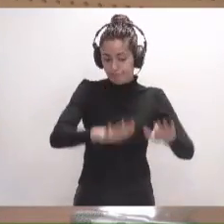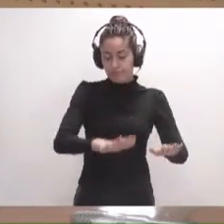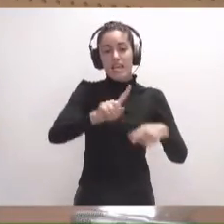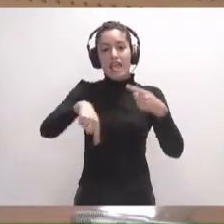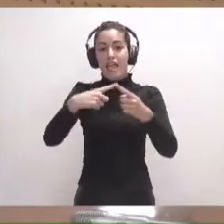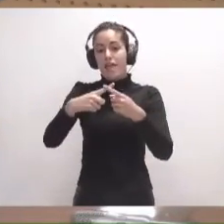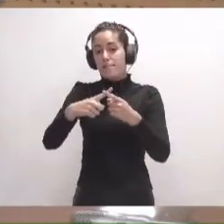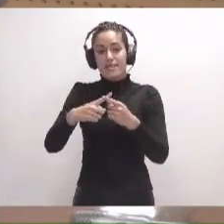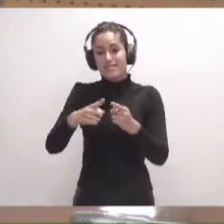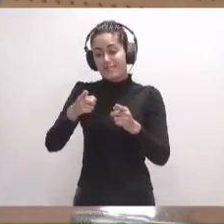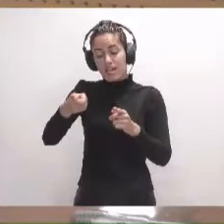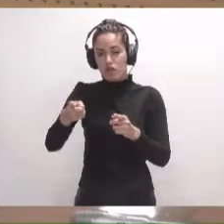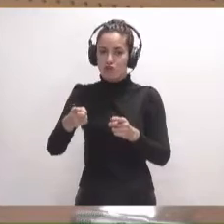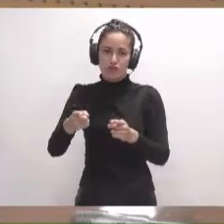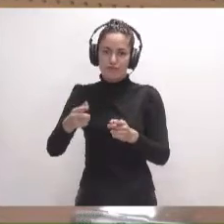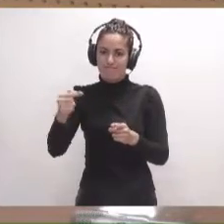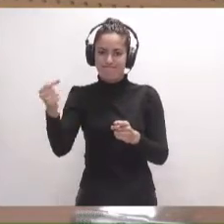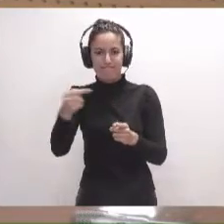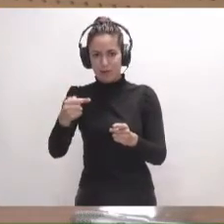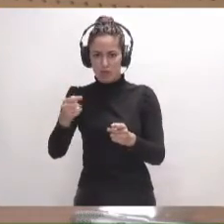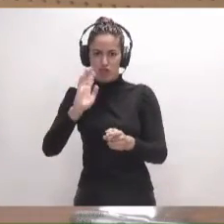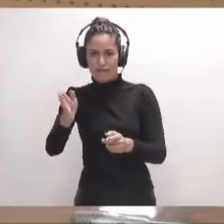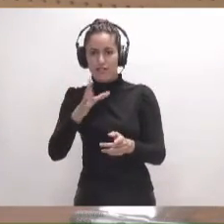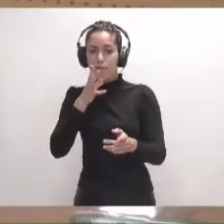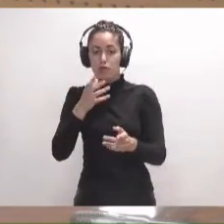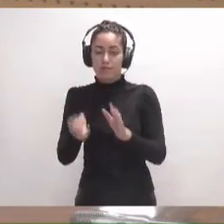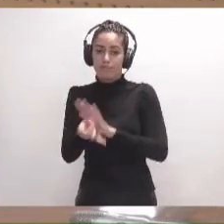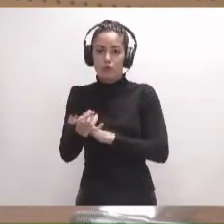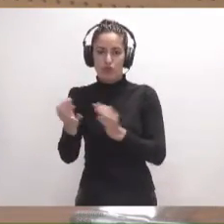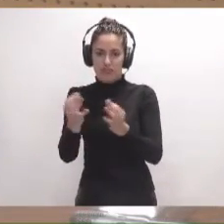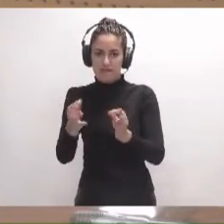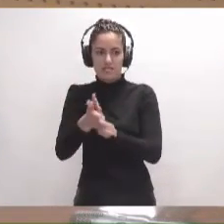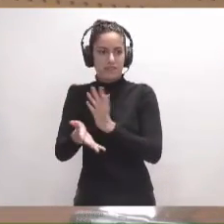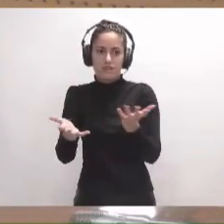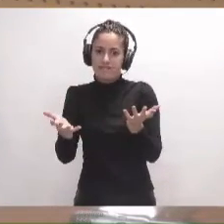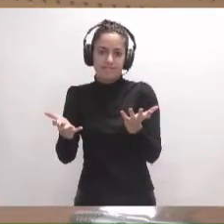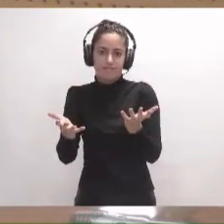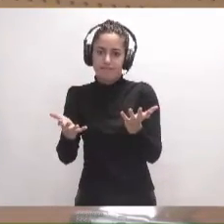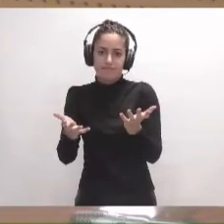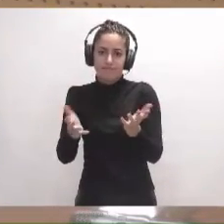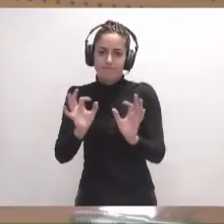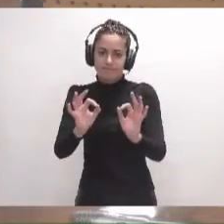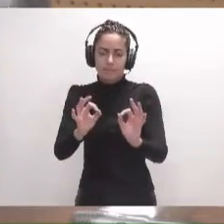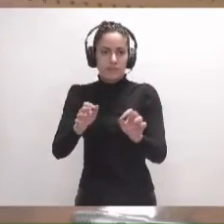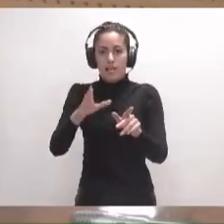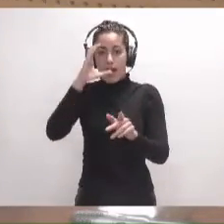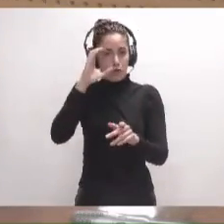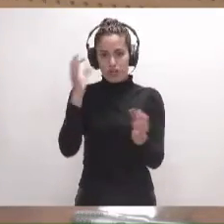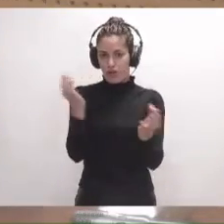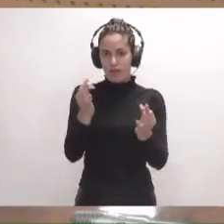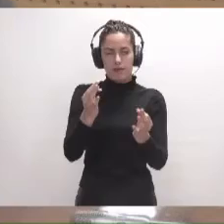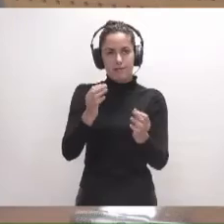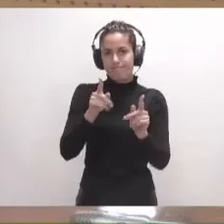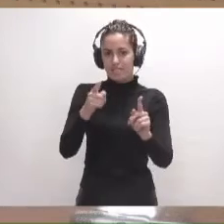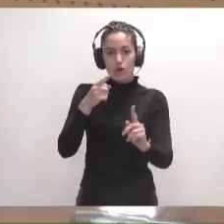les ha causado un perjuicio a ellos grande porque han tenido que hacer una producción. Realmente se trata de eso, se trata de escucharlo. Y le voy a